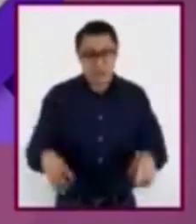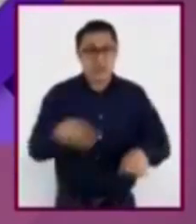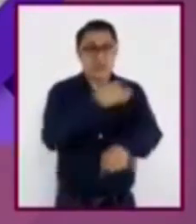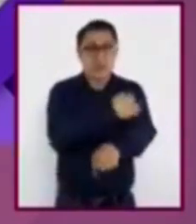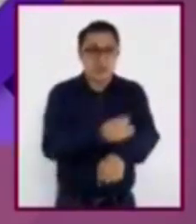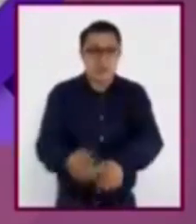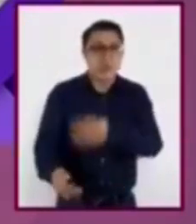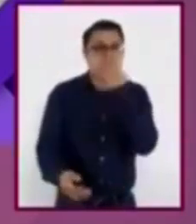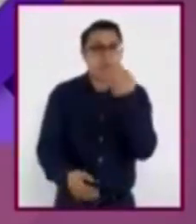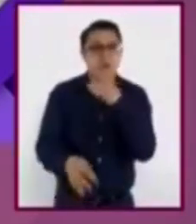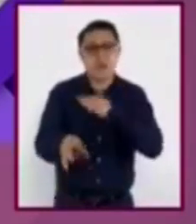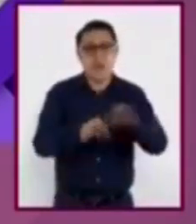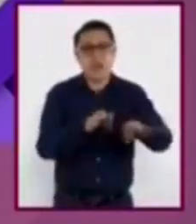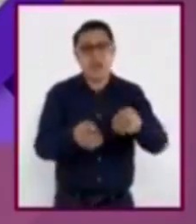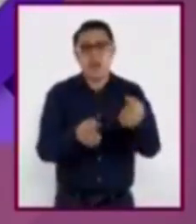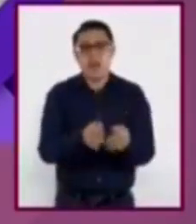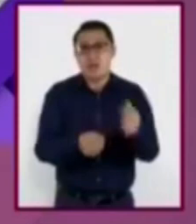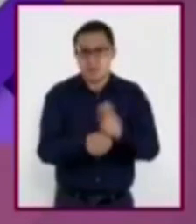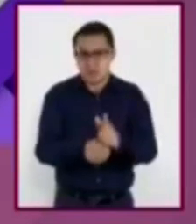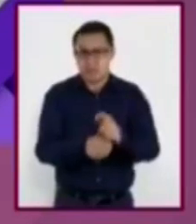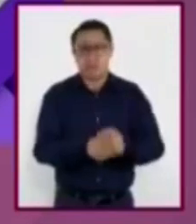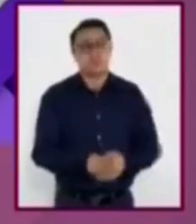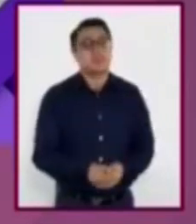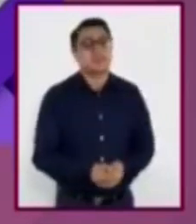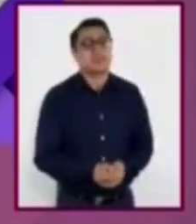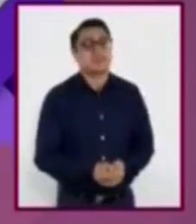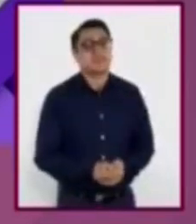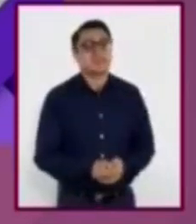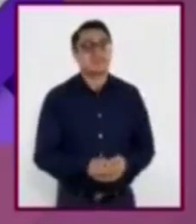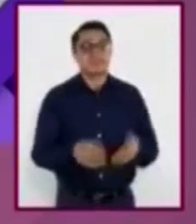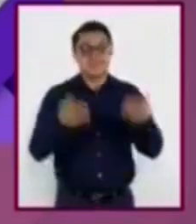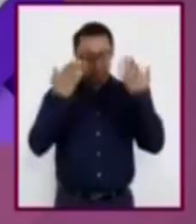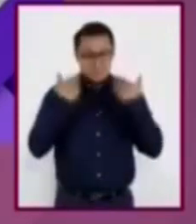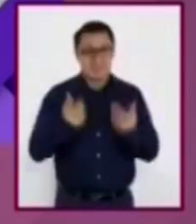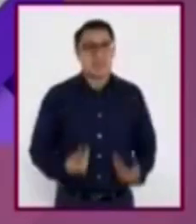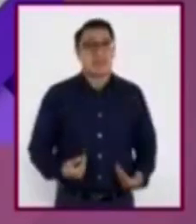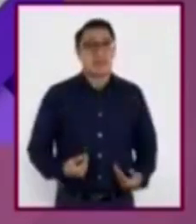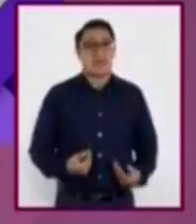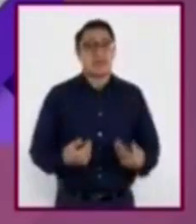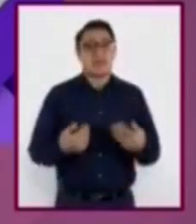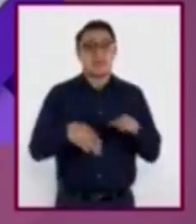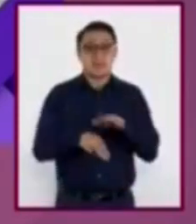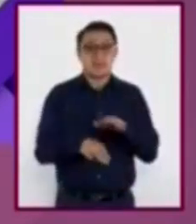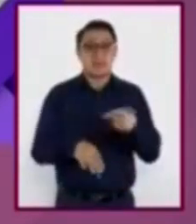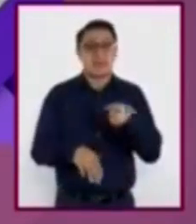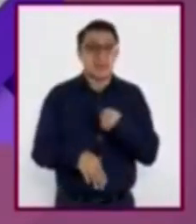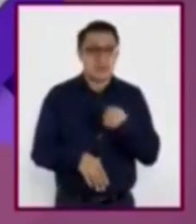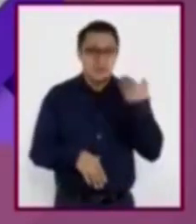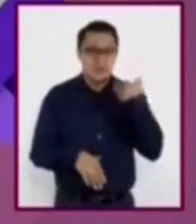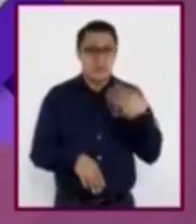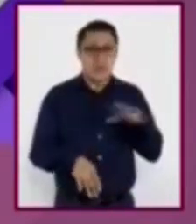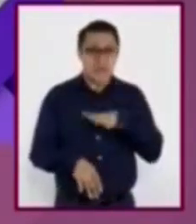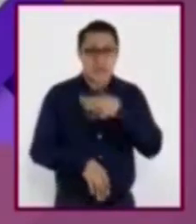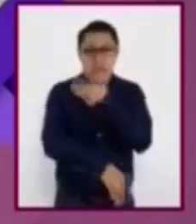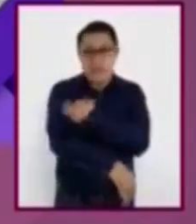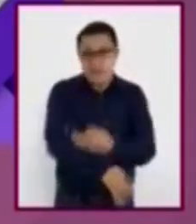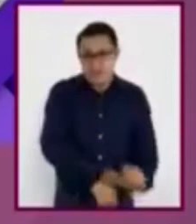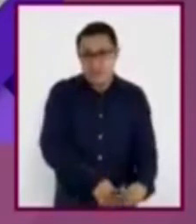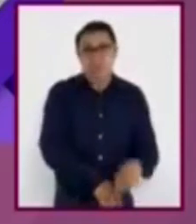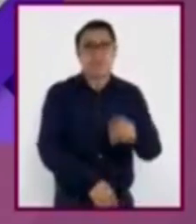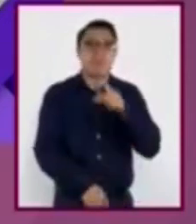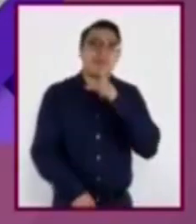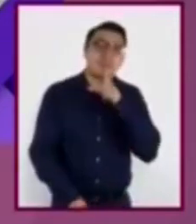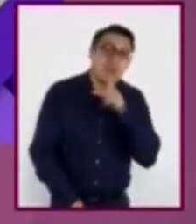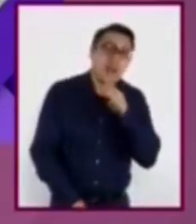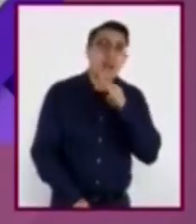escolar, laboral y social. Mi identificación se basó en que tengo una familia compuesta por mis